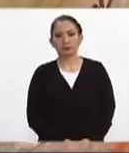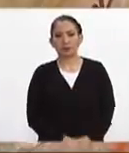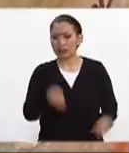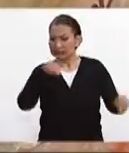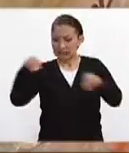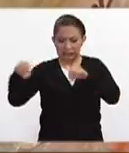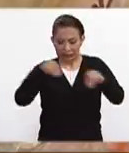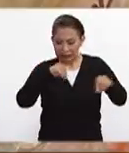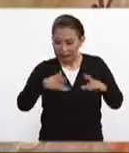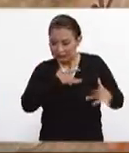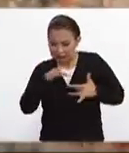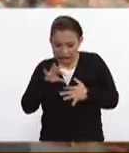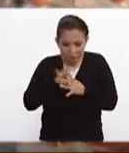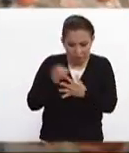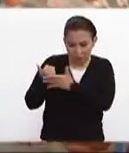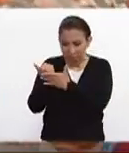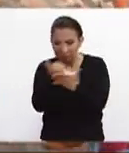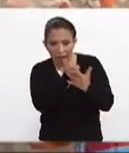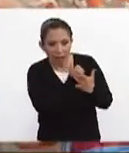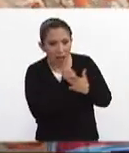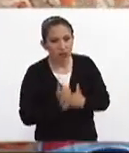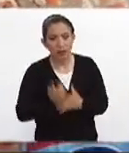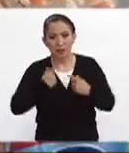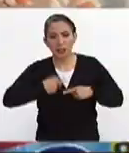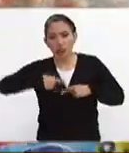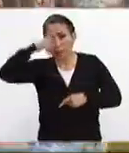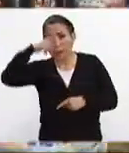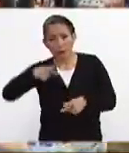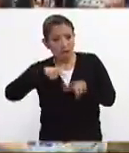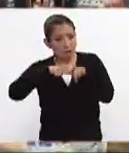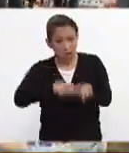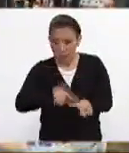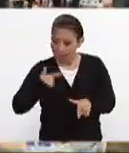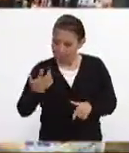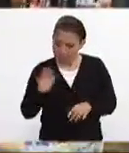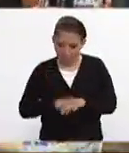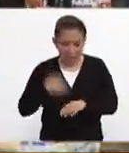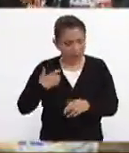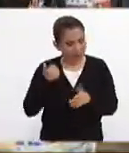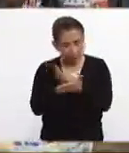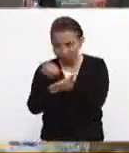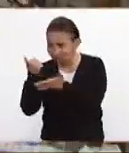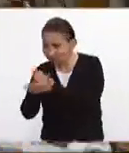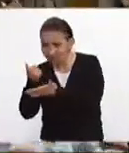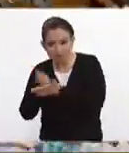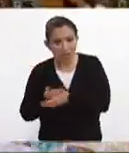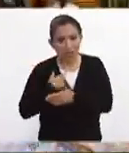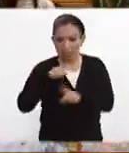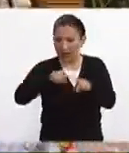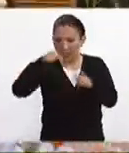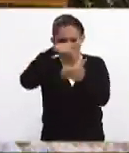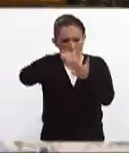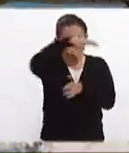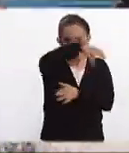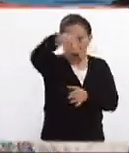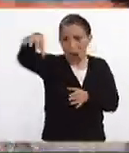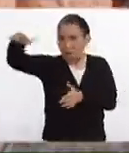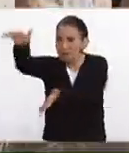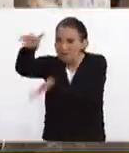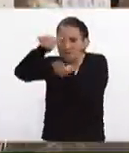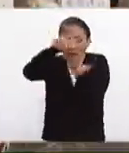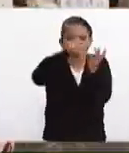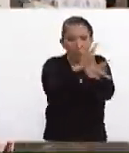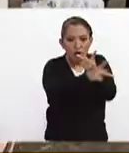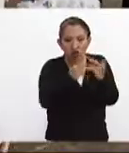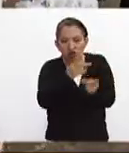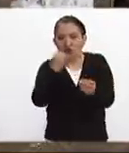movidos por la empatía y la solidaridad los mexicanos mantienen la guardia en alto ante la tragedia numerosos centros de acopio de víveres